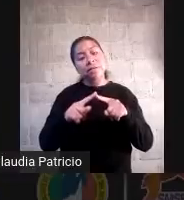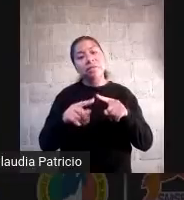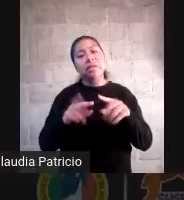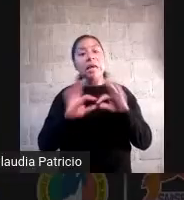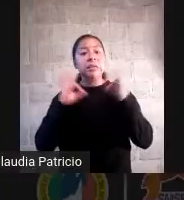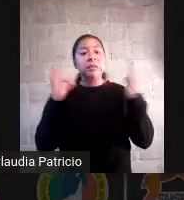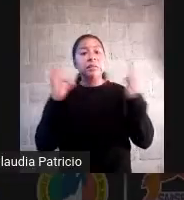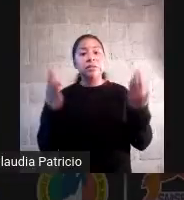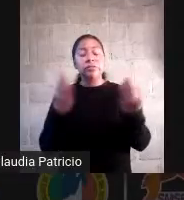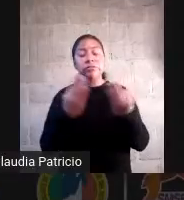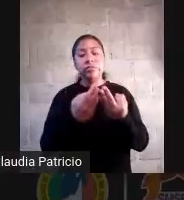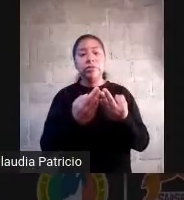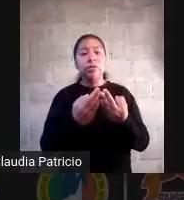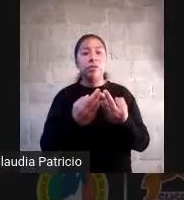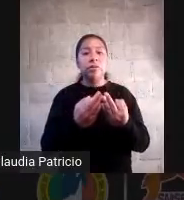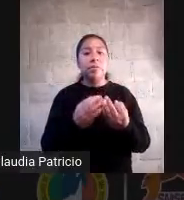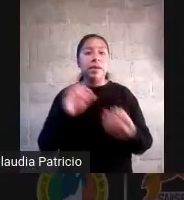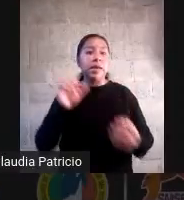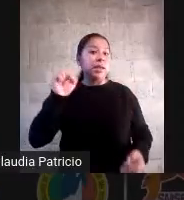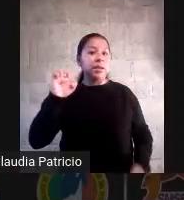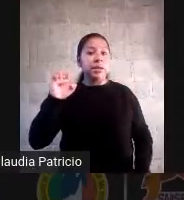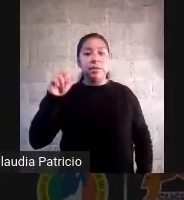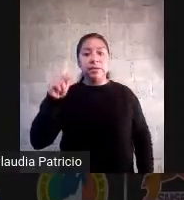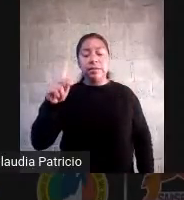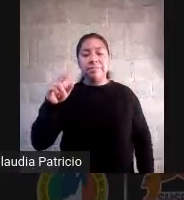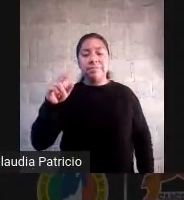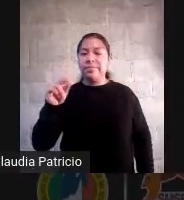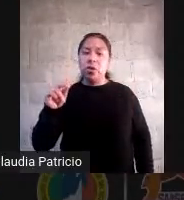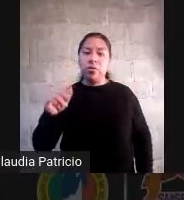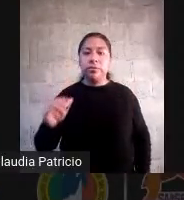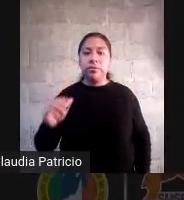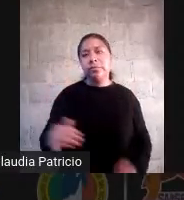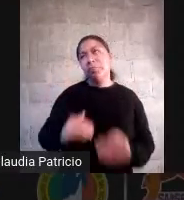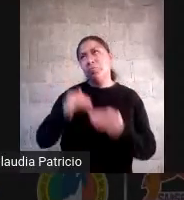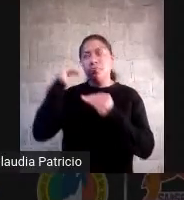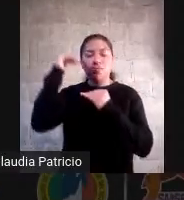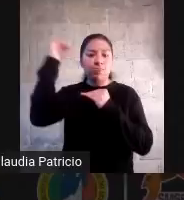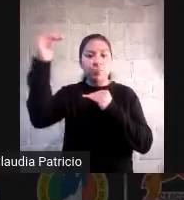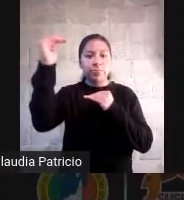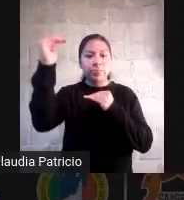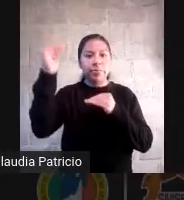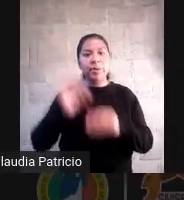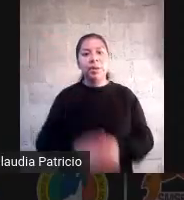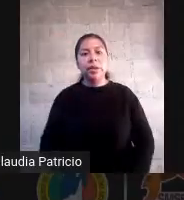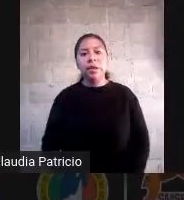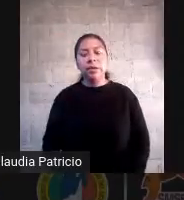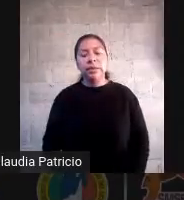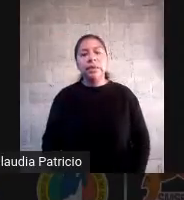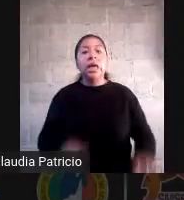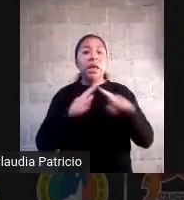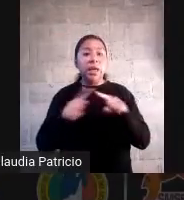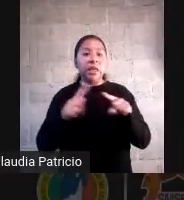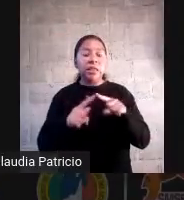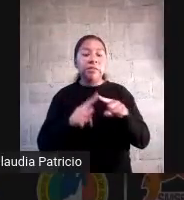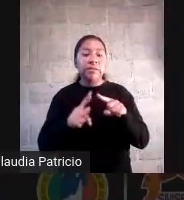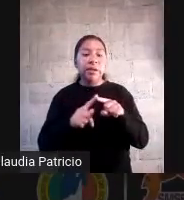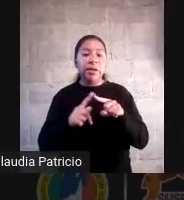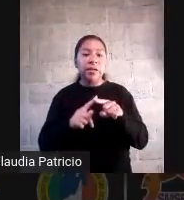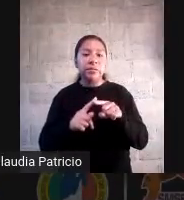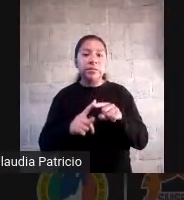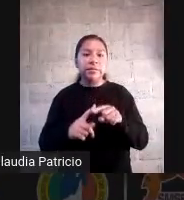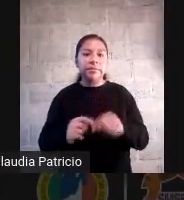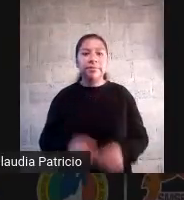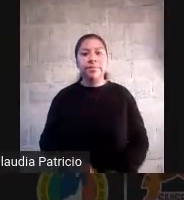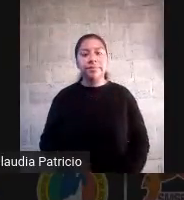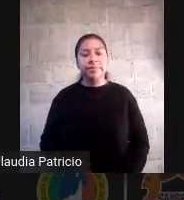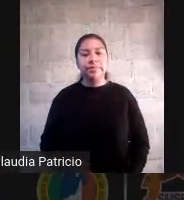y esa es una coincidencia qué diferencia surge aquí bueno uno sigue en esta indicación y otros